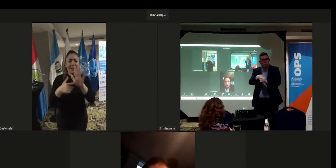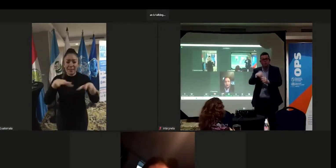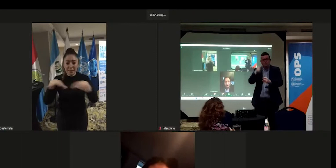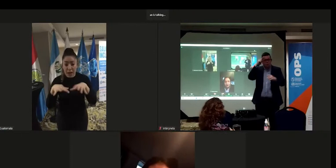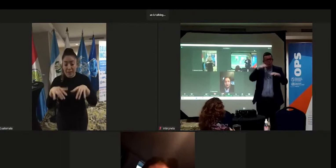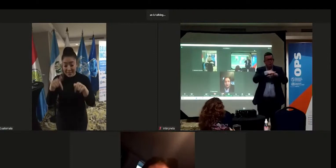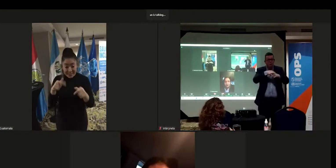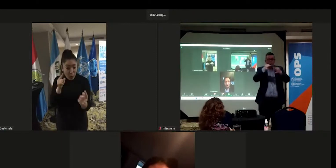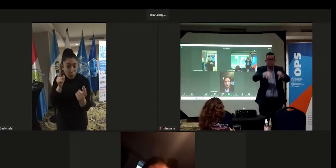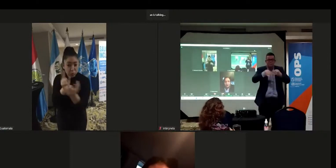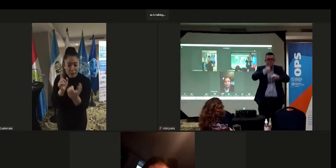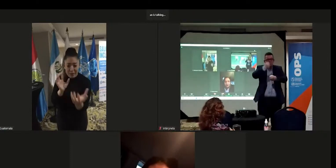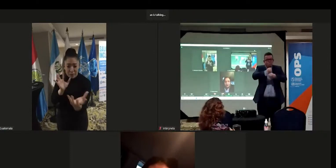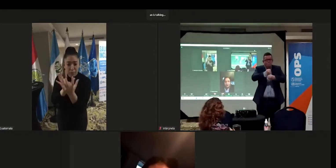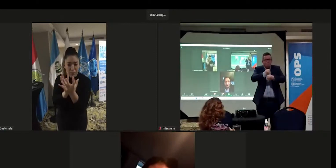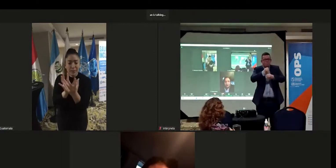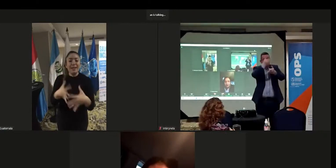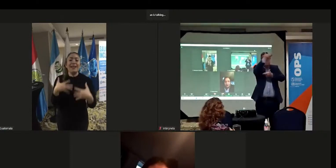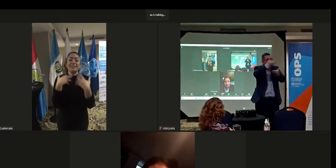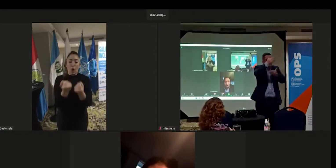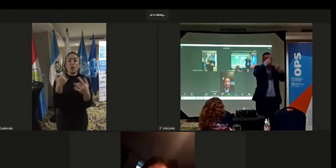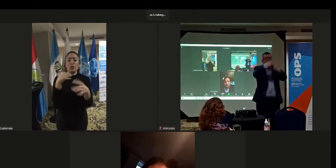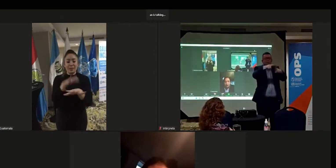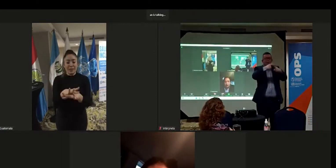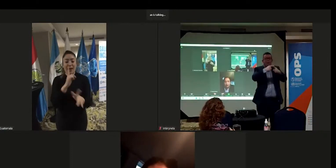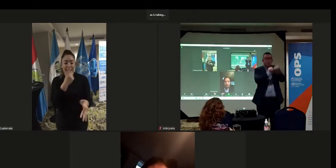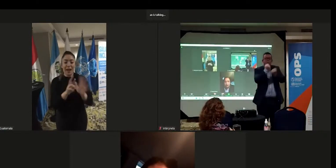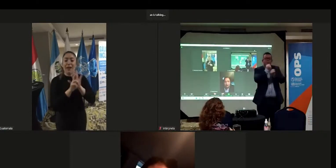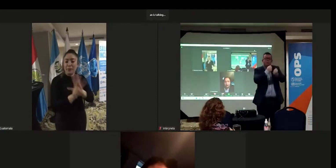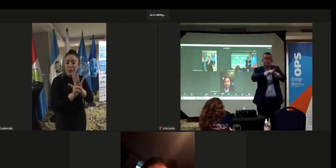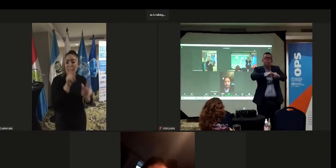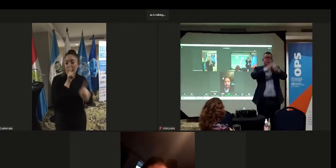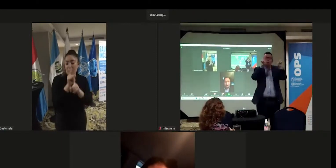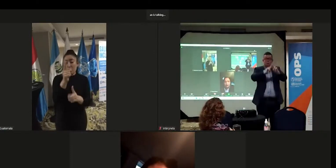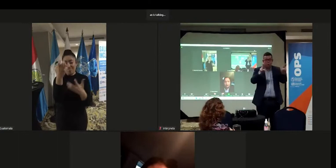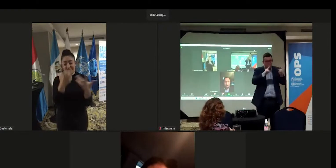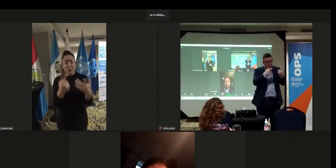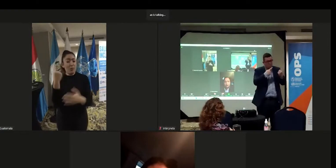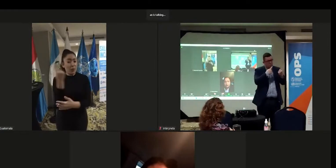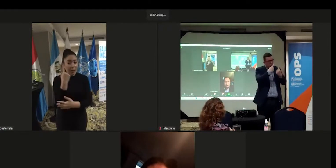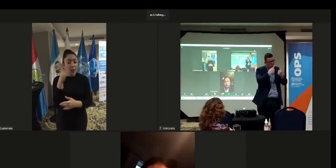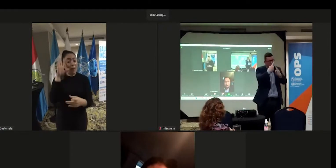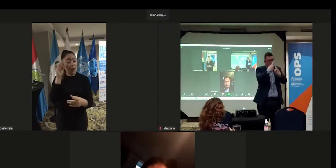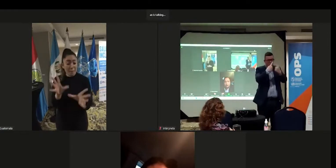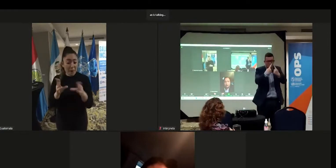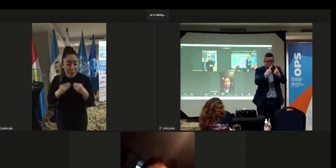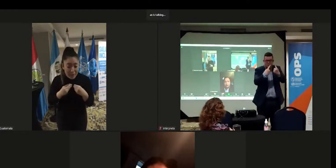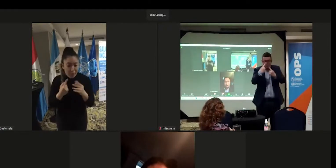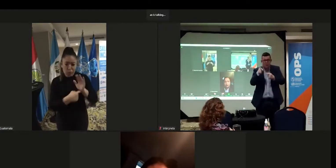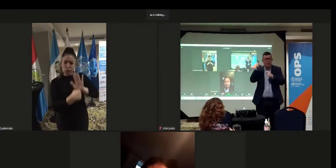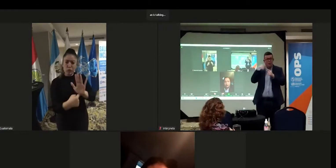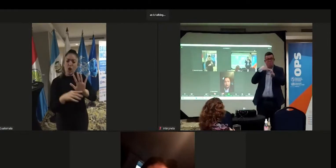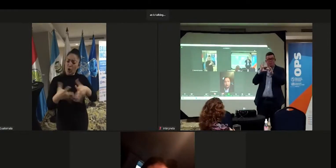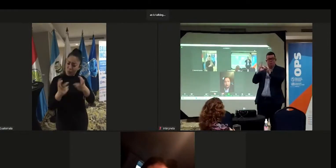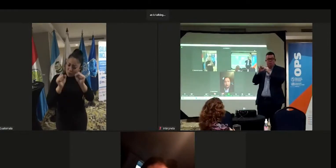encuentro, este encuentro por la salud inclusiva representaba también un elemento importante porque nos permite mostrar cómo es